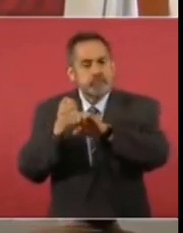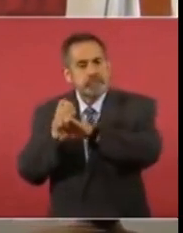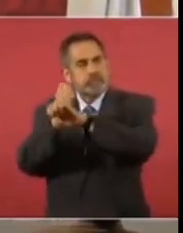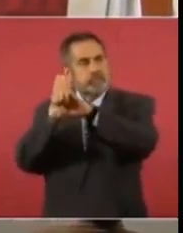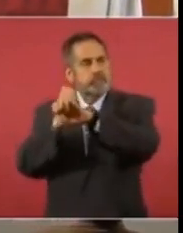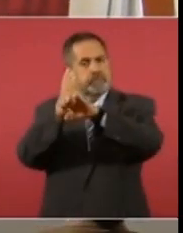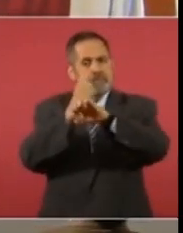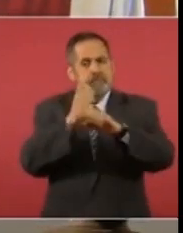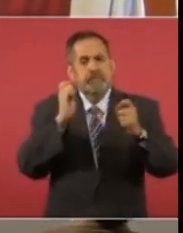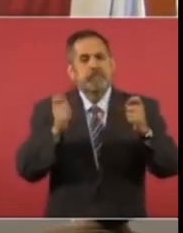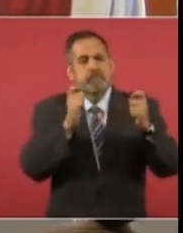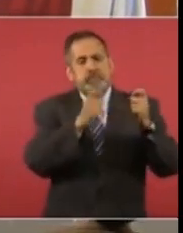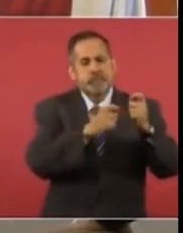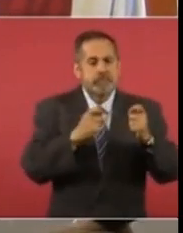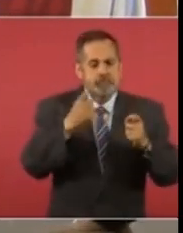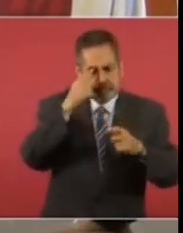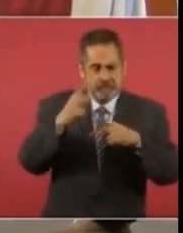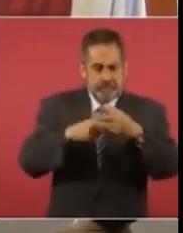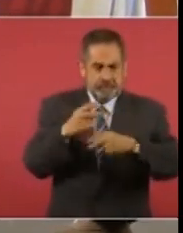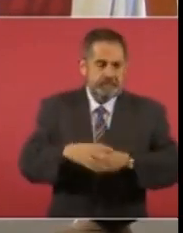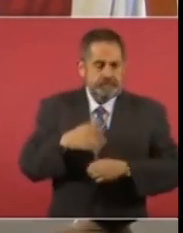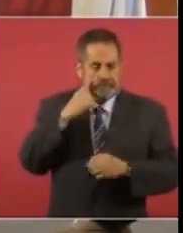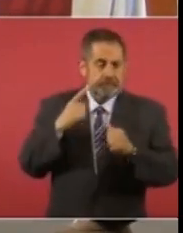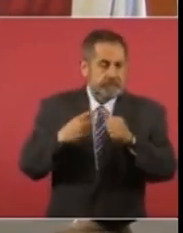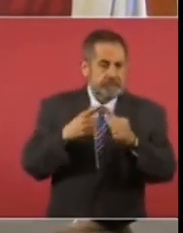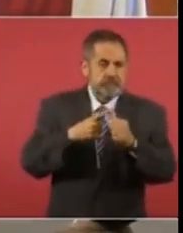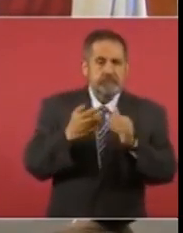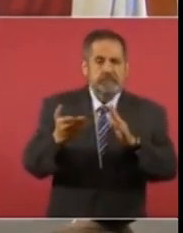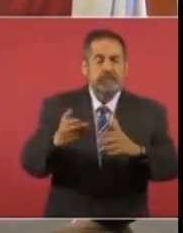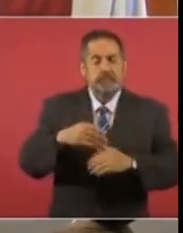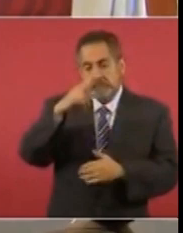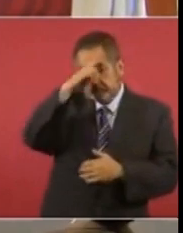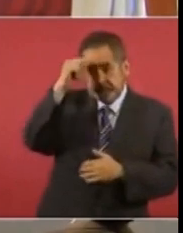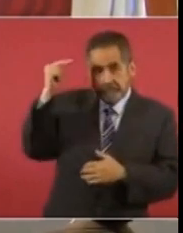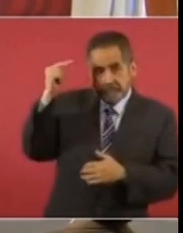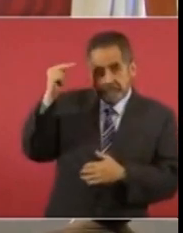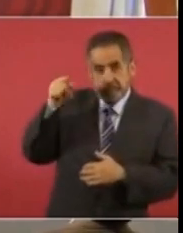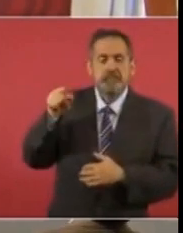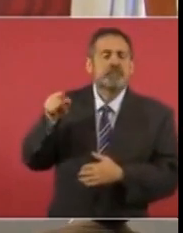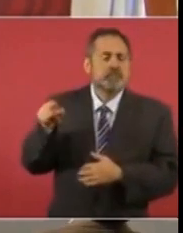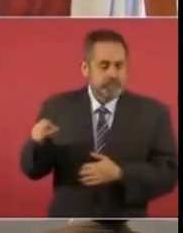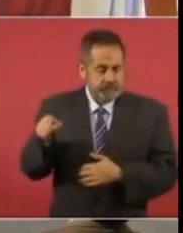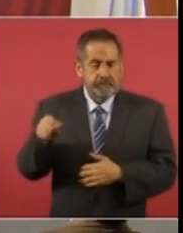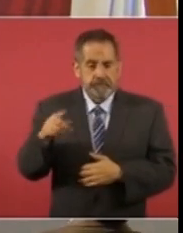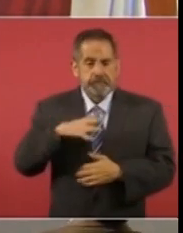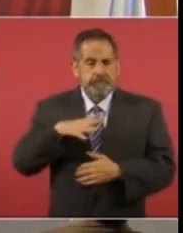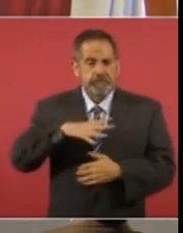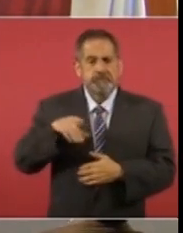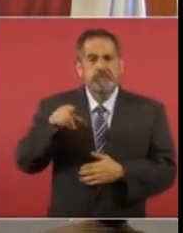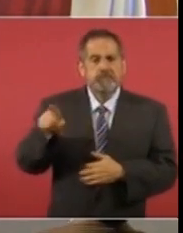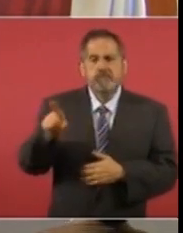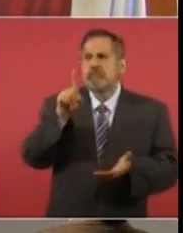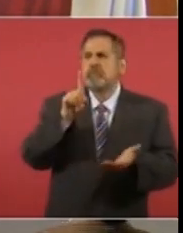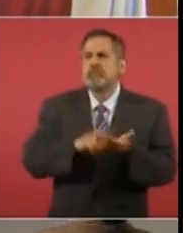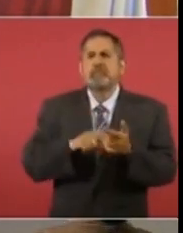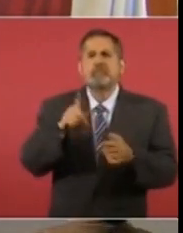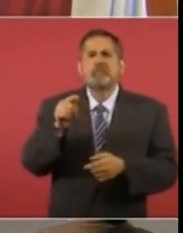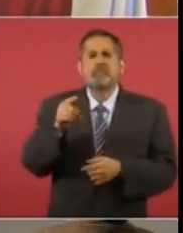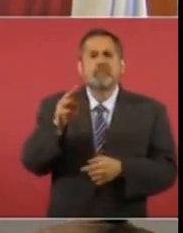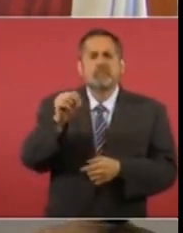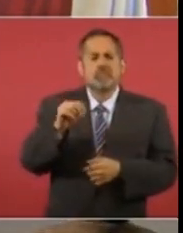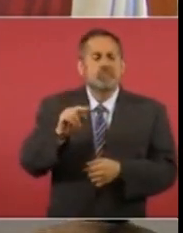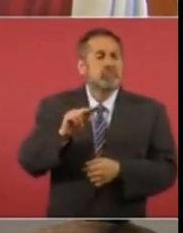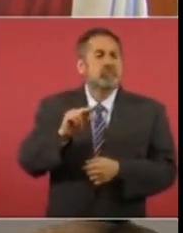Durante la conferencia de prensa del presidente Andrés Manuel López Obrador de este martes, el director general del Instituto Mexicano del Seguro Social,